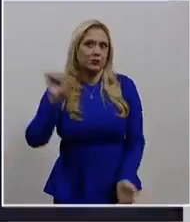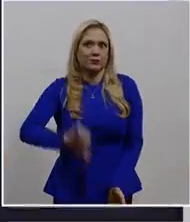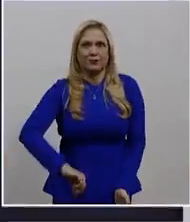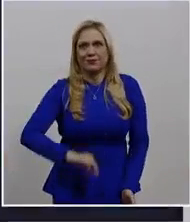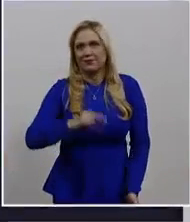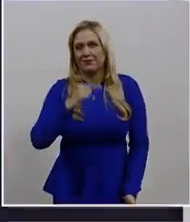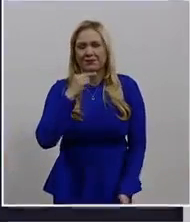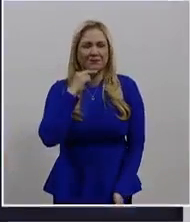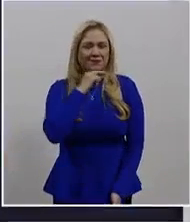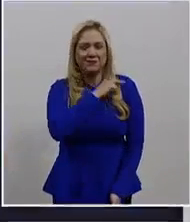González.